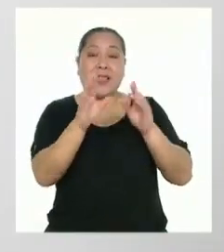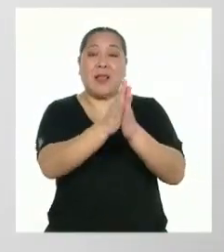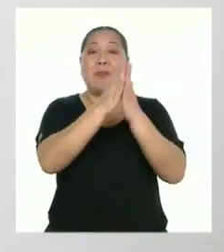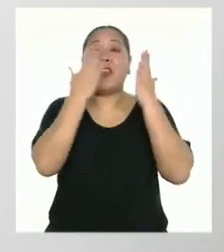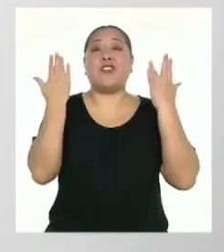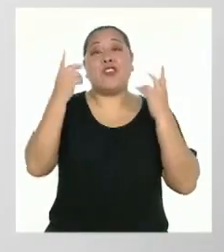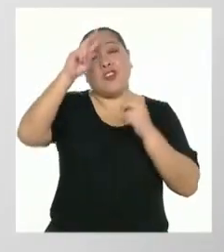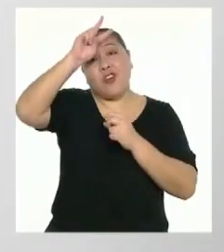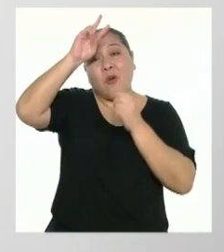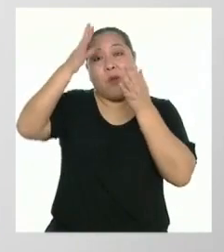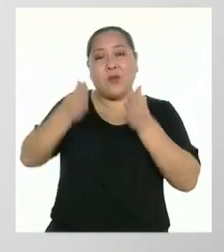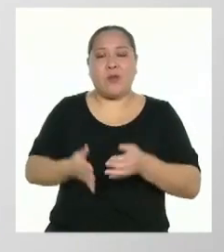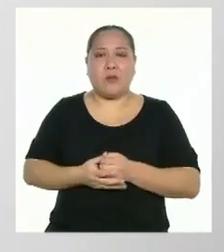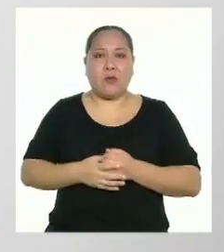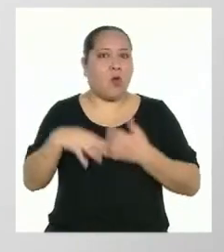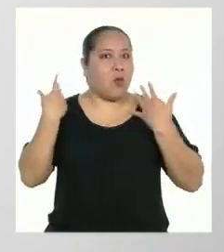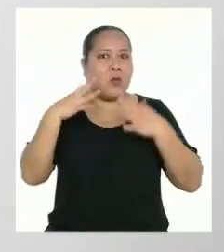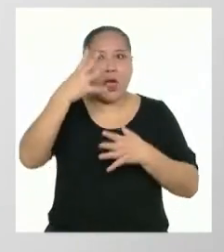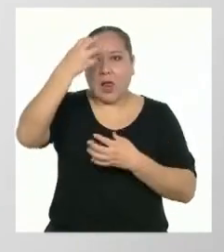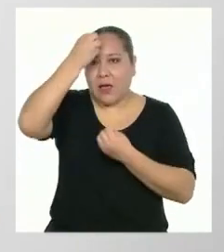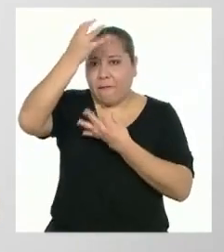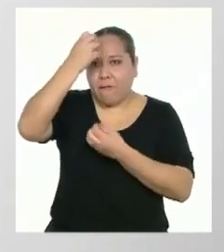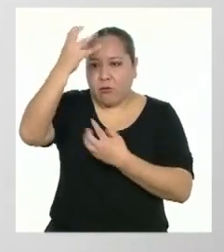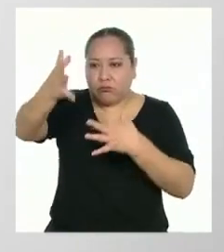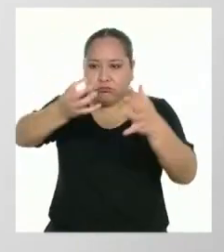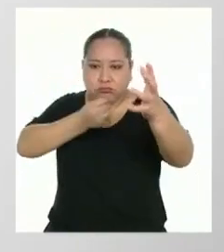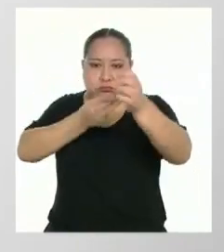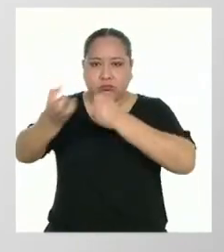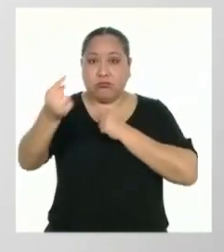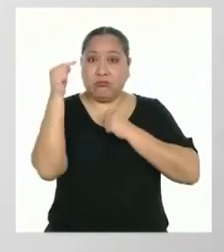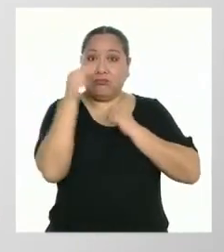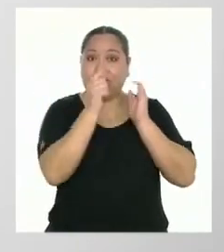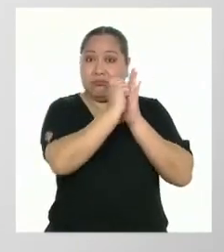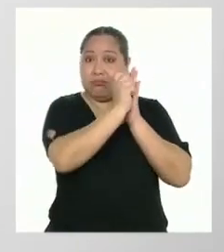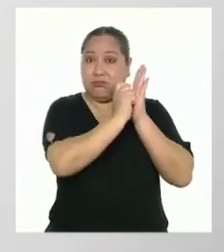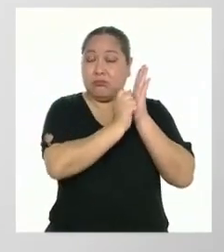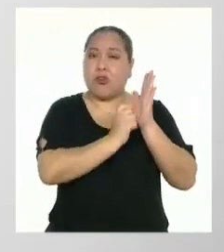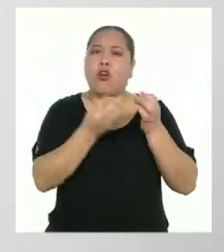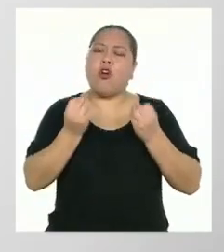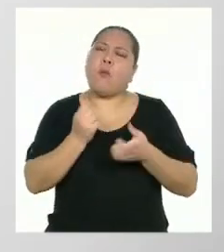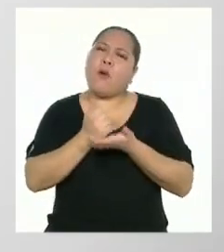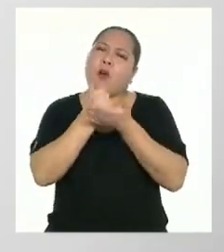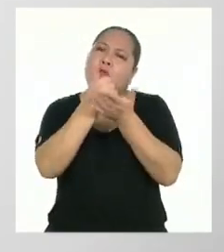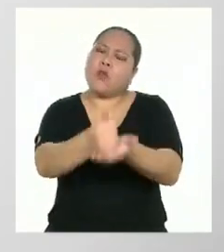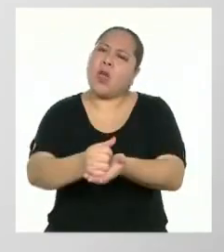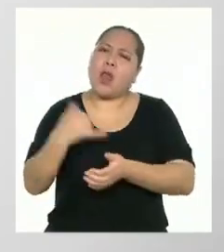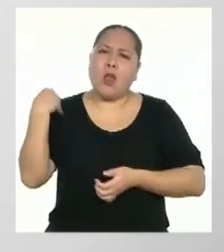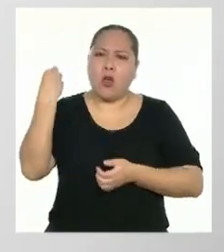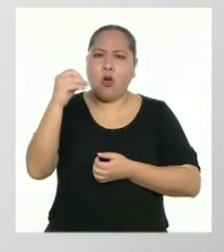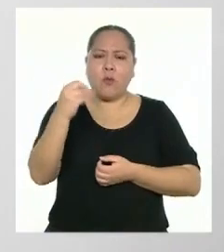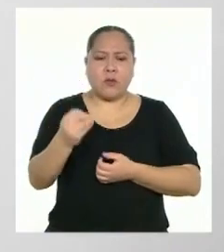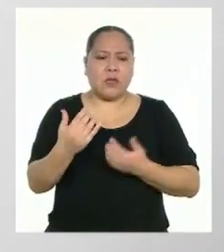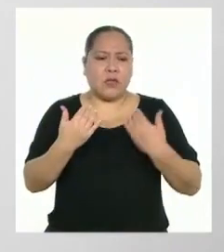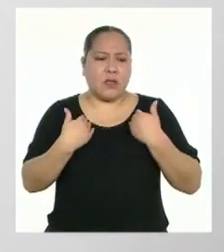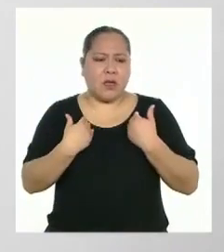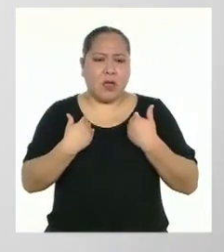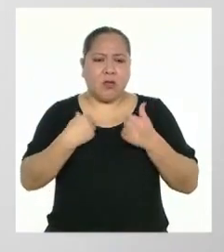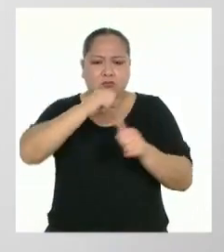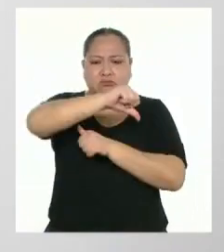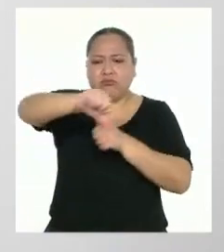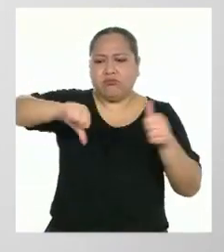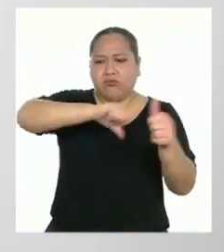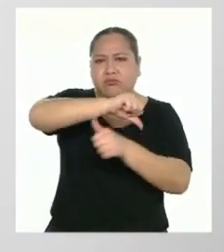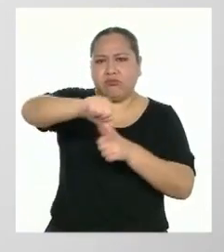que hemos obtenido del texto, ¿cómo crees que podemos ayudar a los adolescentes a tener una convivencia